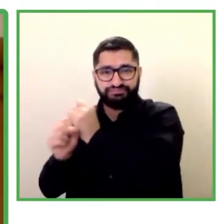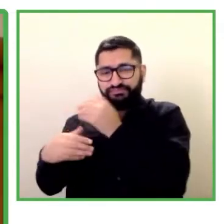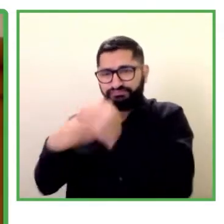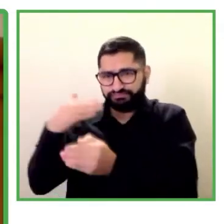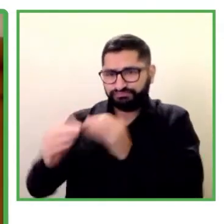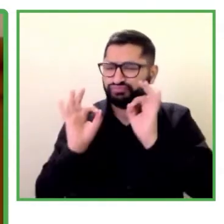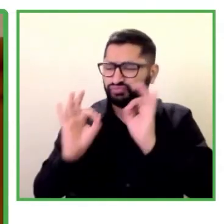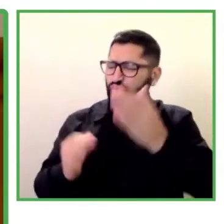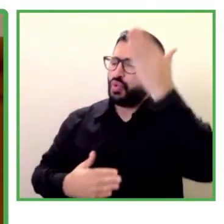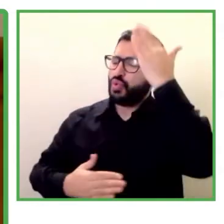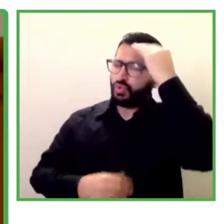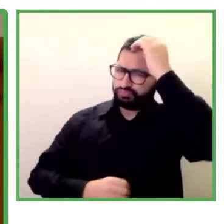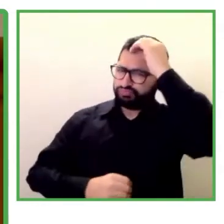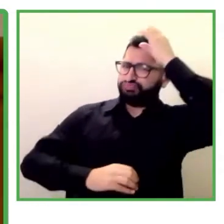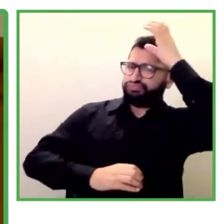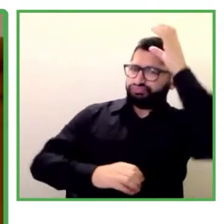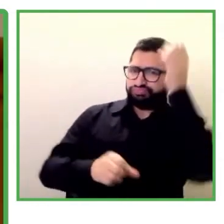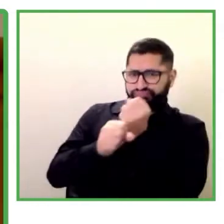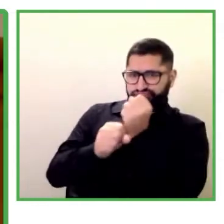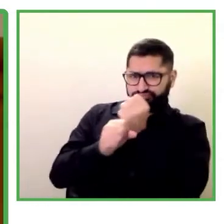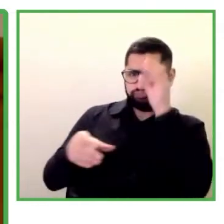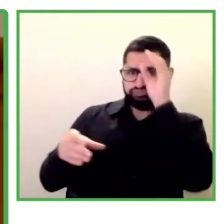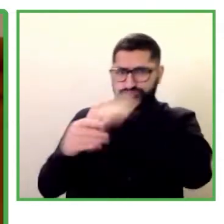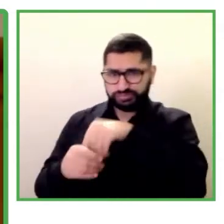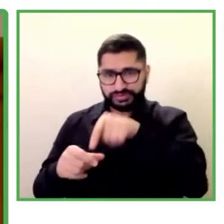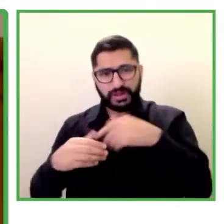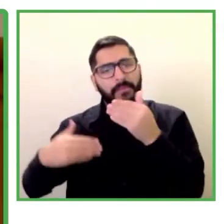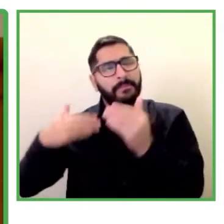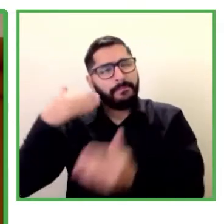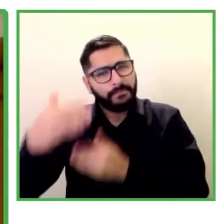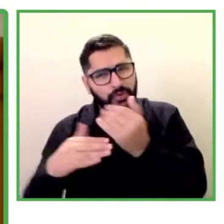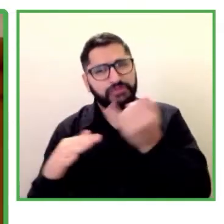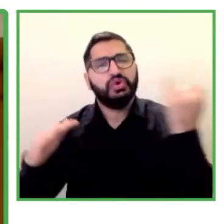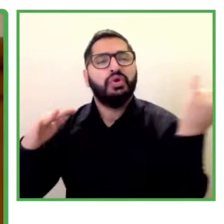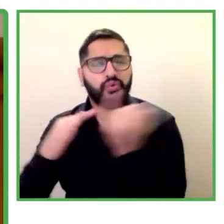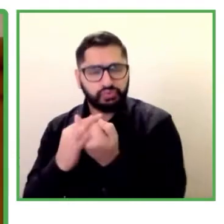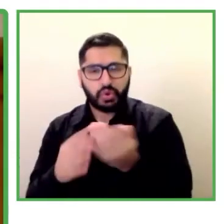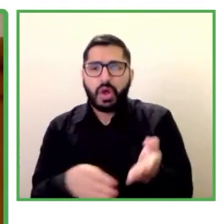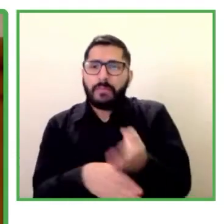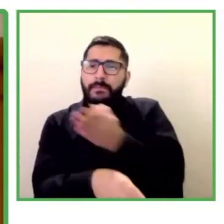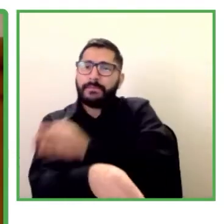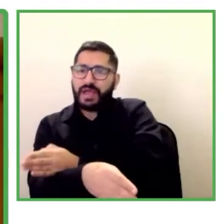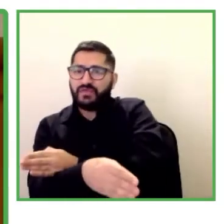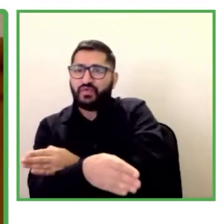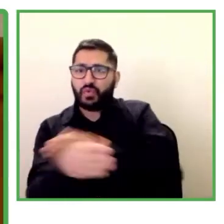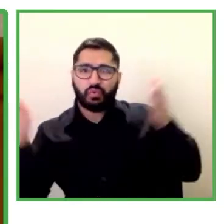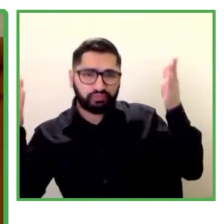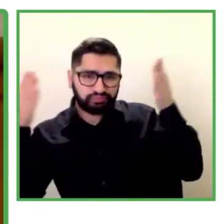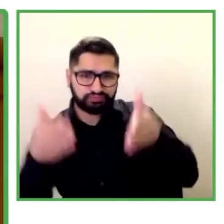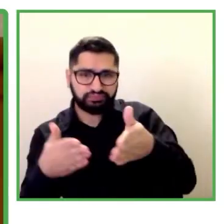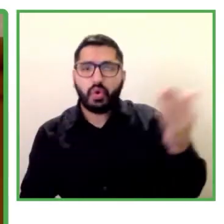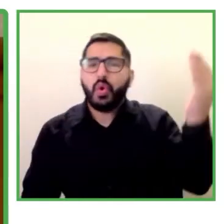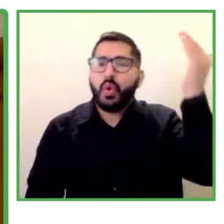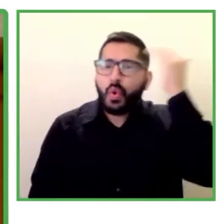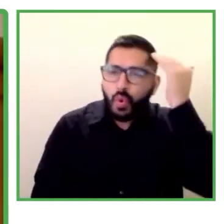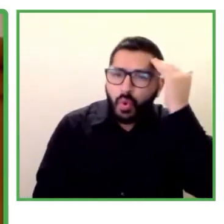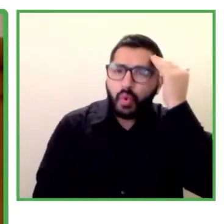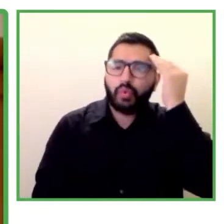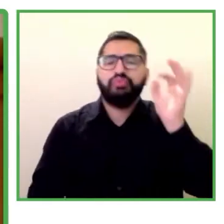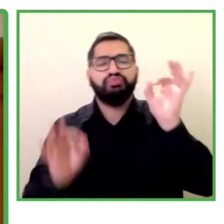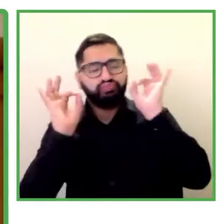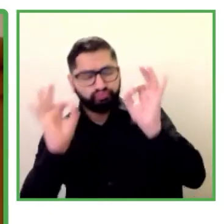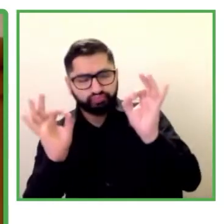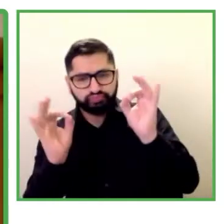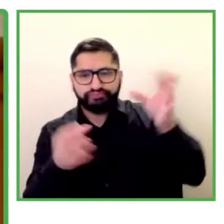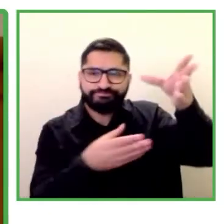de inclusión laboral, requiere de ciertos conocimientos. También se hacen estudios, hacen investigaciones, se imparte